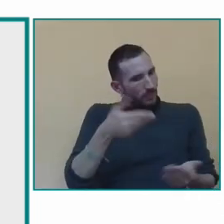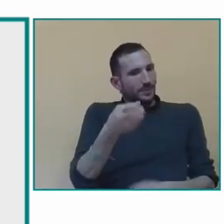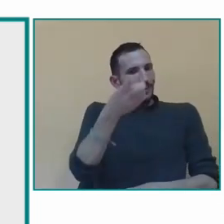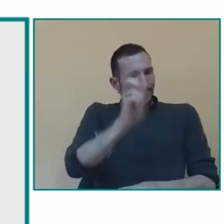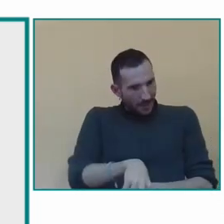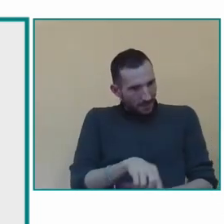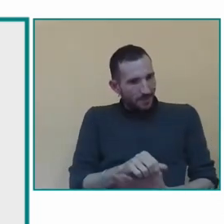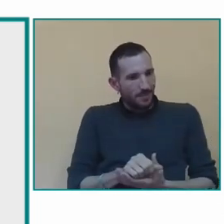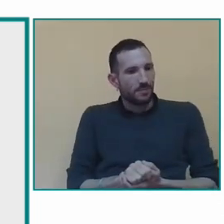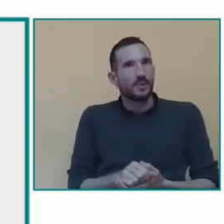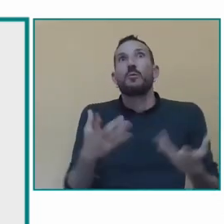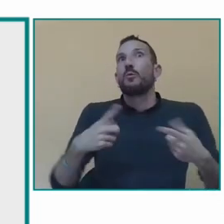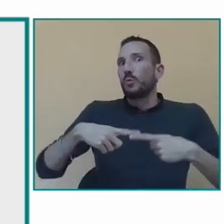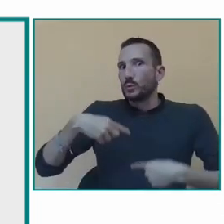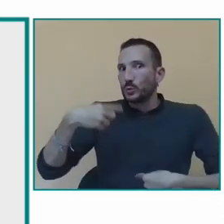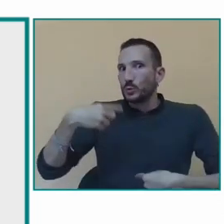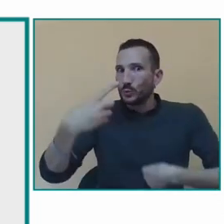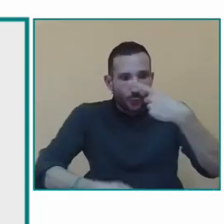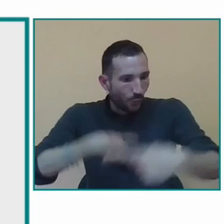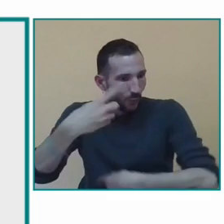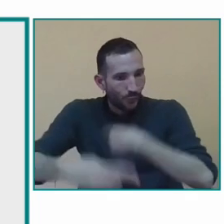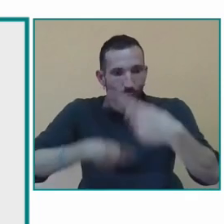adaptar materiales también adaptar la evaluación